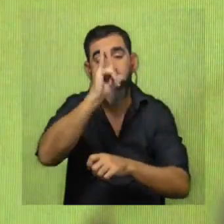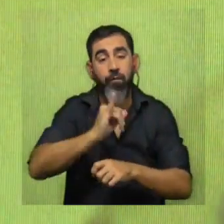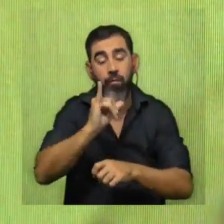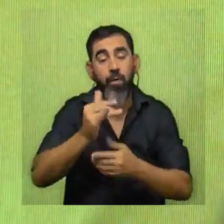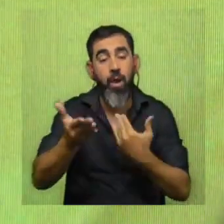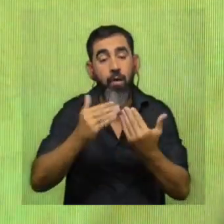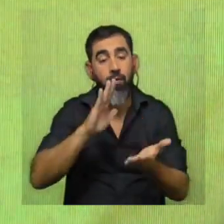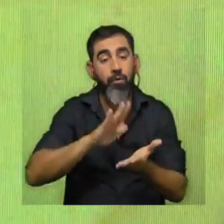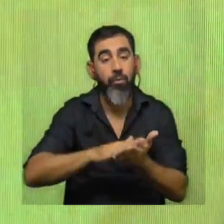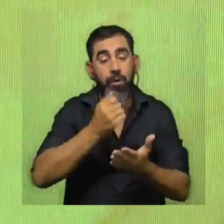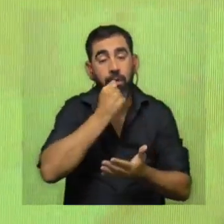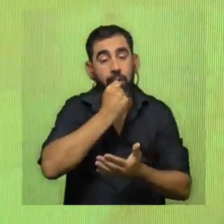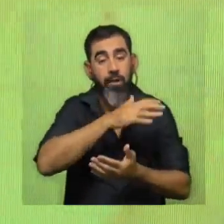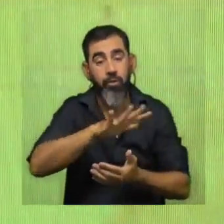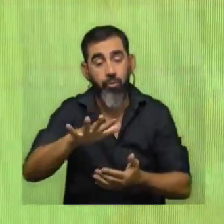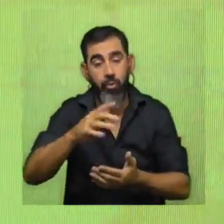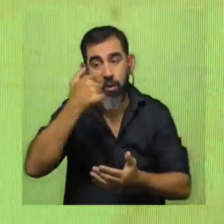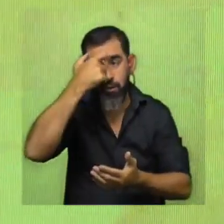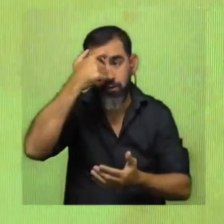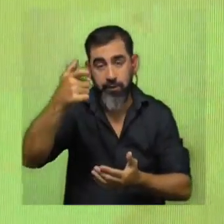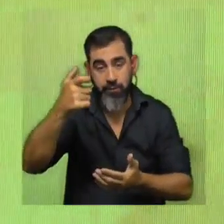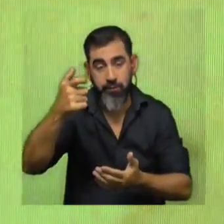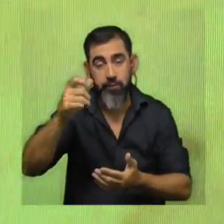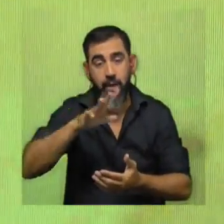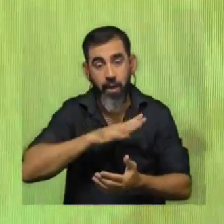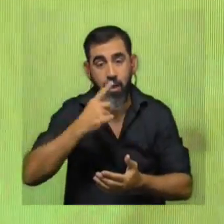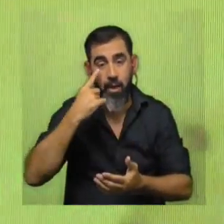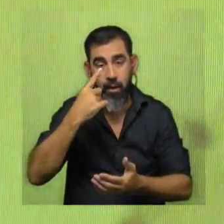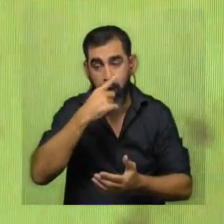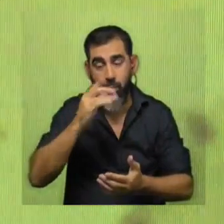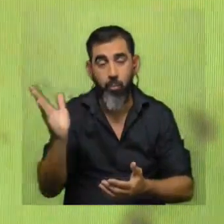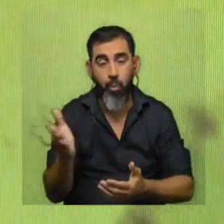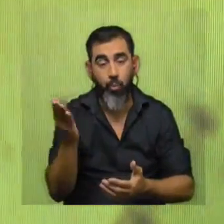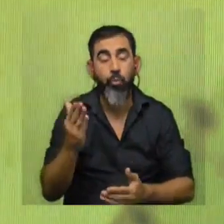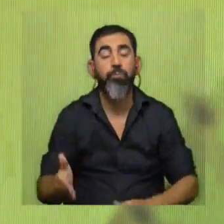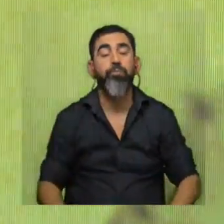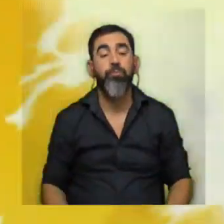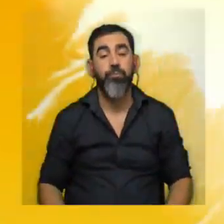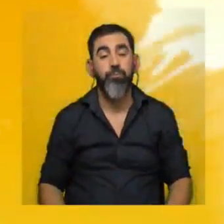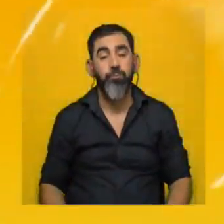a hablar un poco de la historia y de la ciencia que hay detrás de la fabricación de lentes de contacto